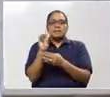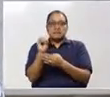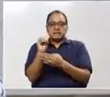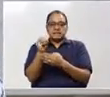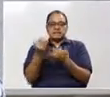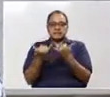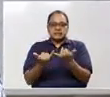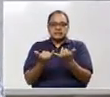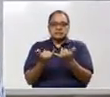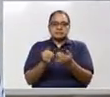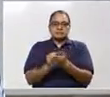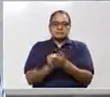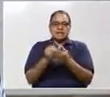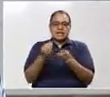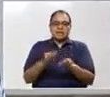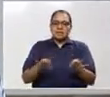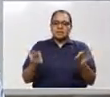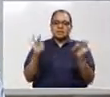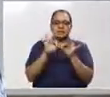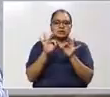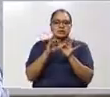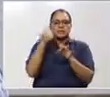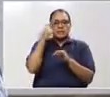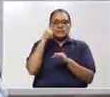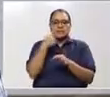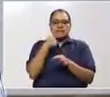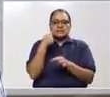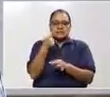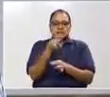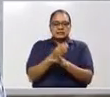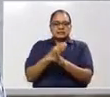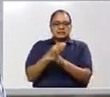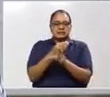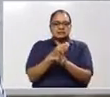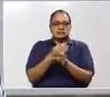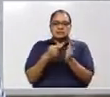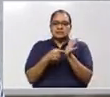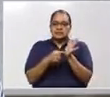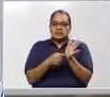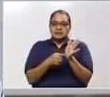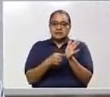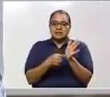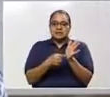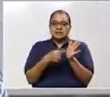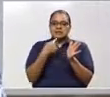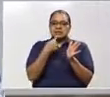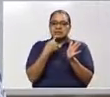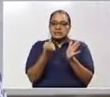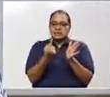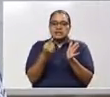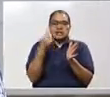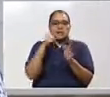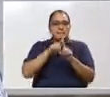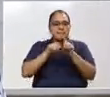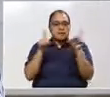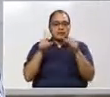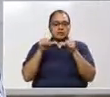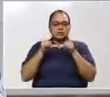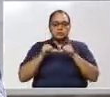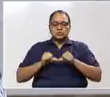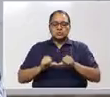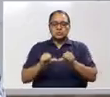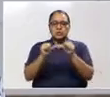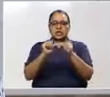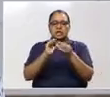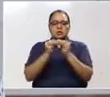medida muy importante que es un sacrificio para las arcas del estado, pero en área de mantener el